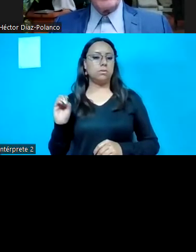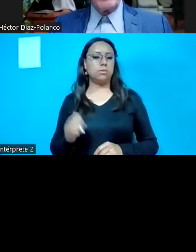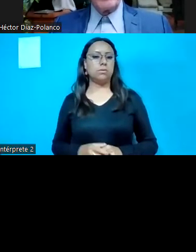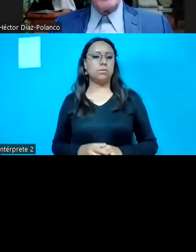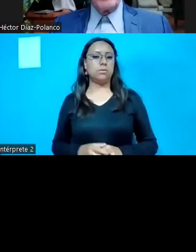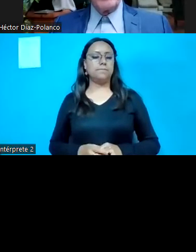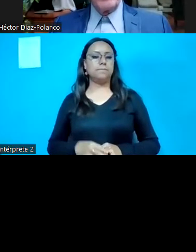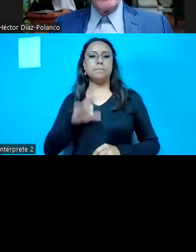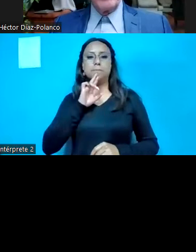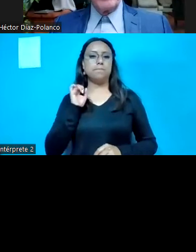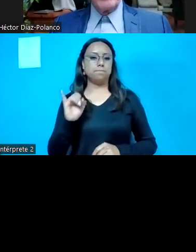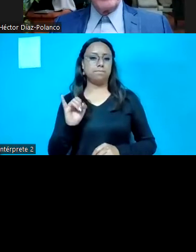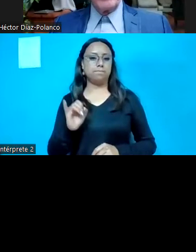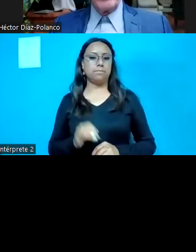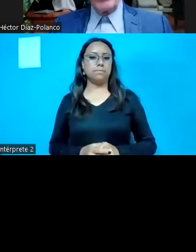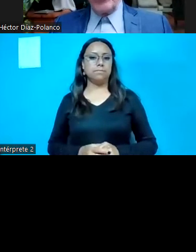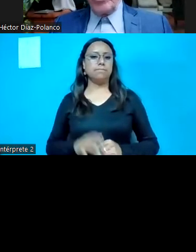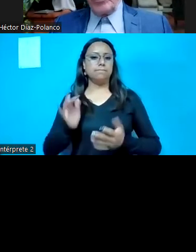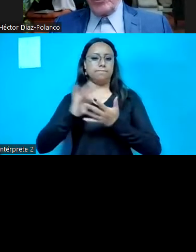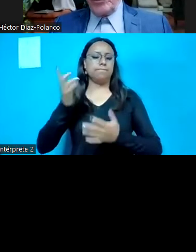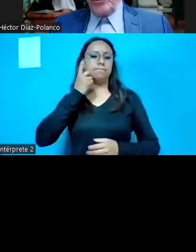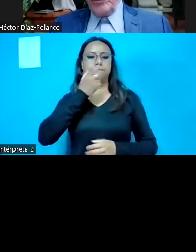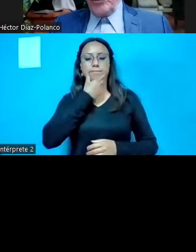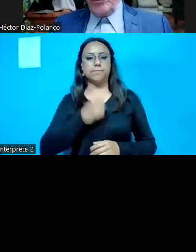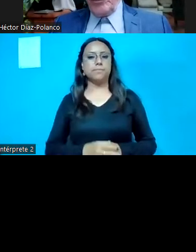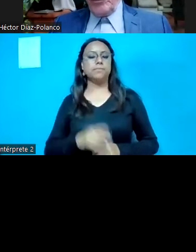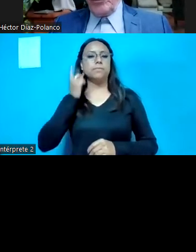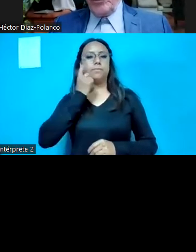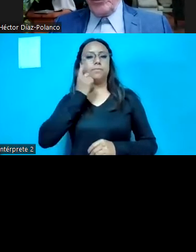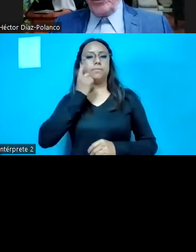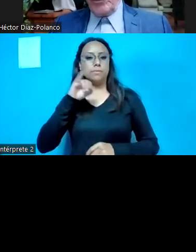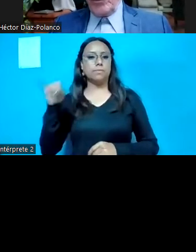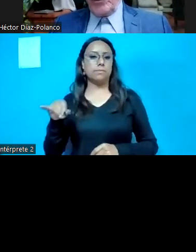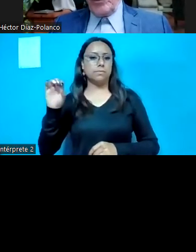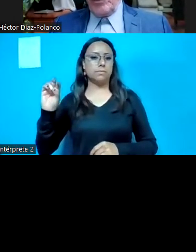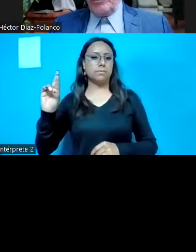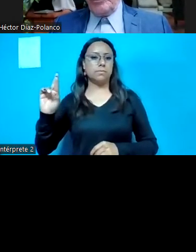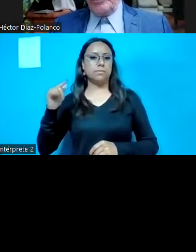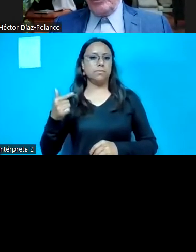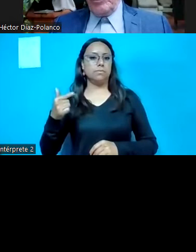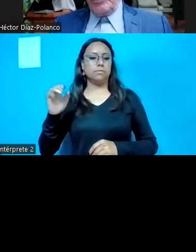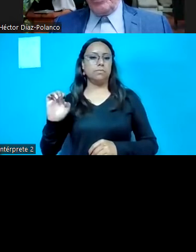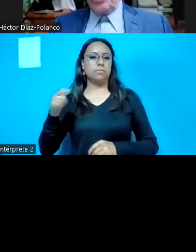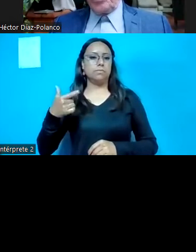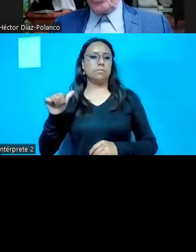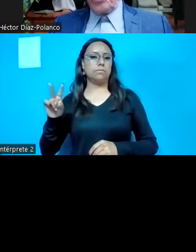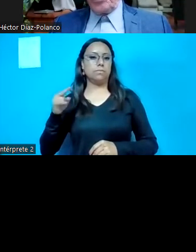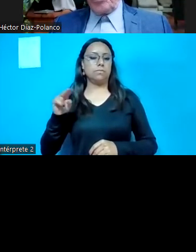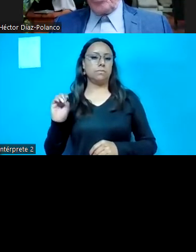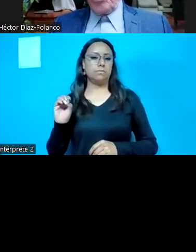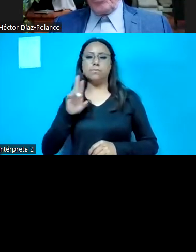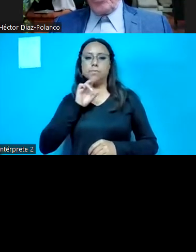Víctor Hugo Lobo, a favor. Gracias, diputado. Diputado Jorge Gaviño Ambriz. Gaviño, sí. Gracias, diputado.